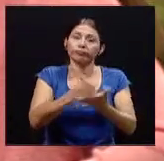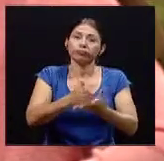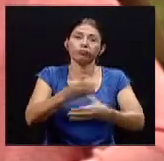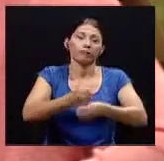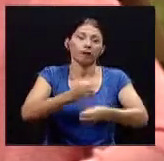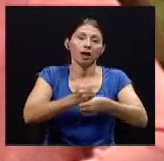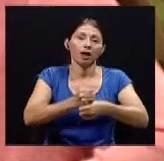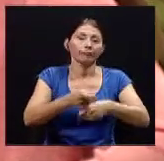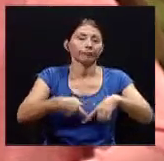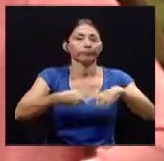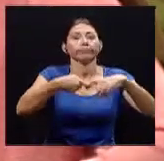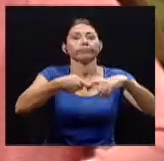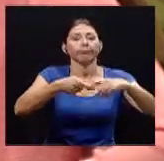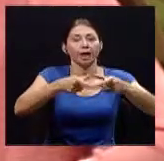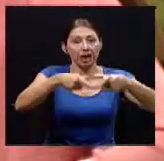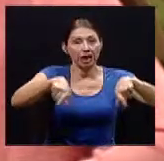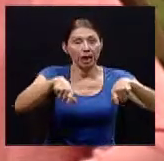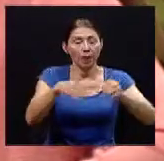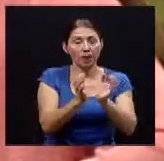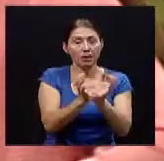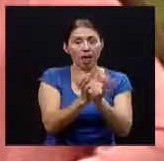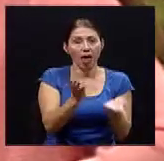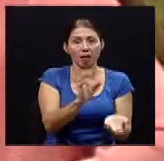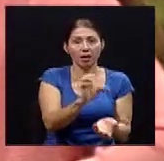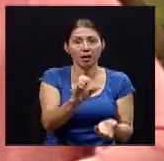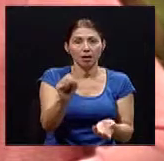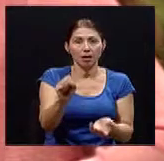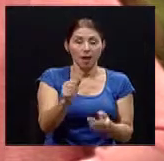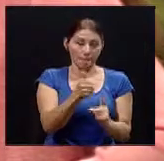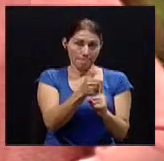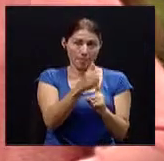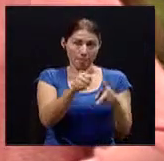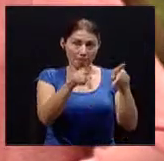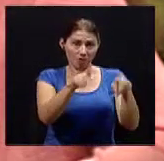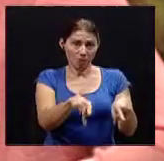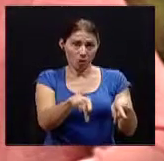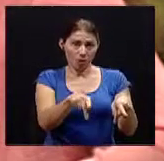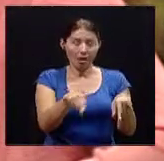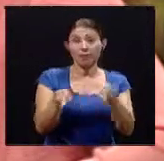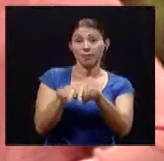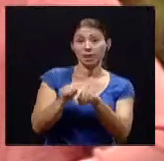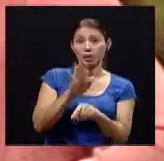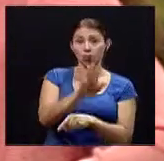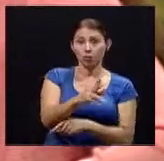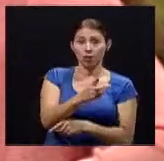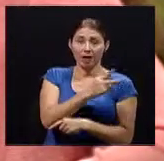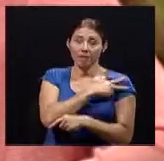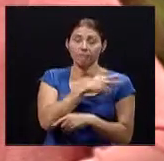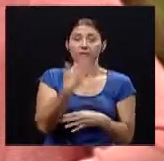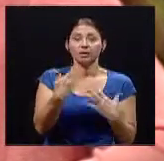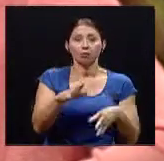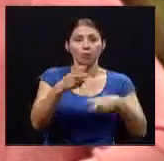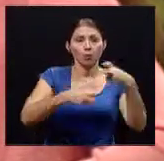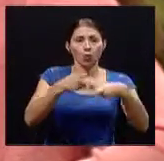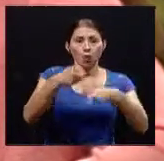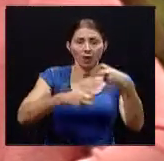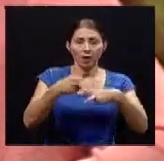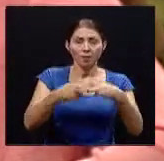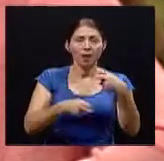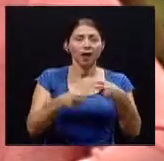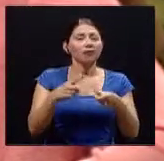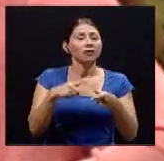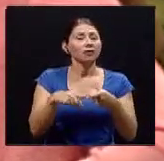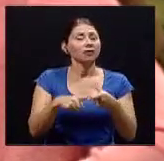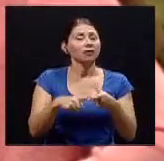persona que la sufre como para el empleador es un problema ¿verdad? qué importante